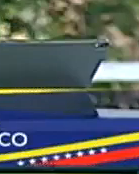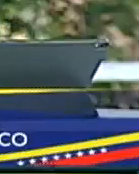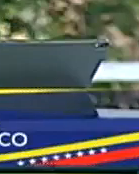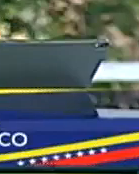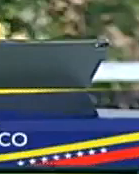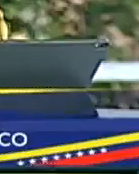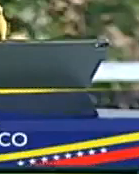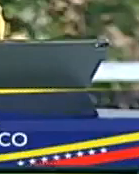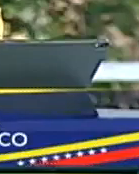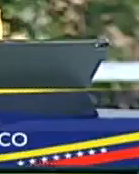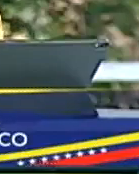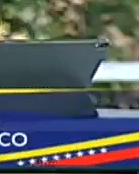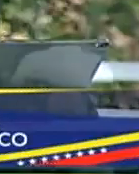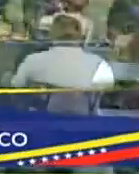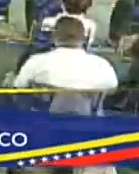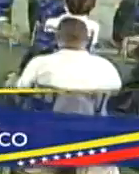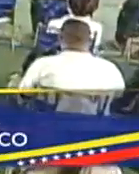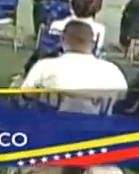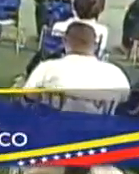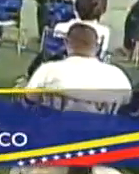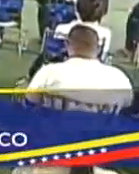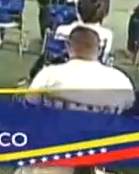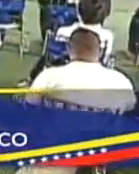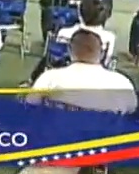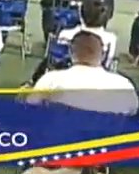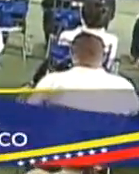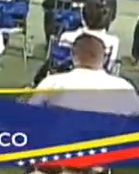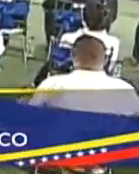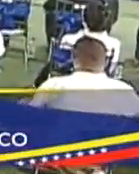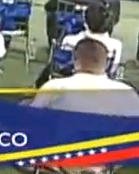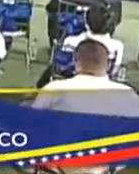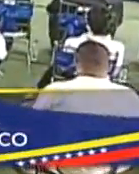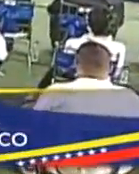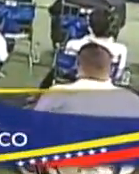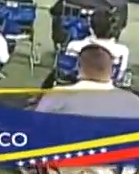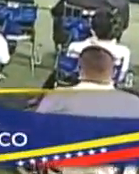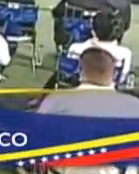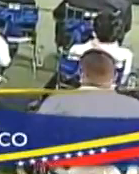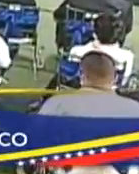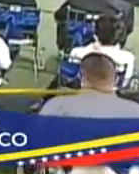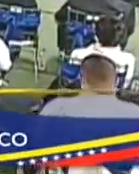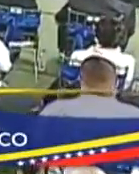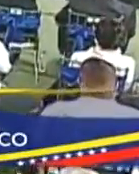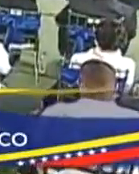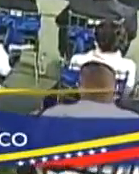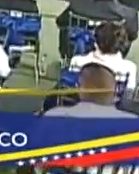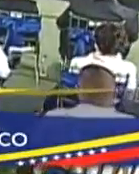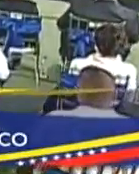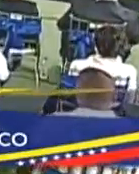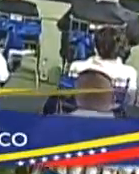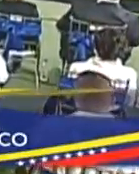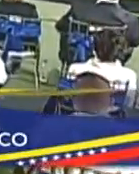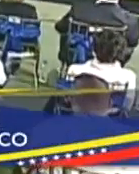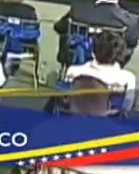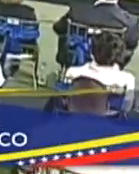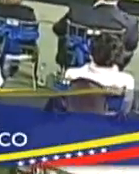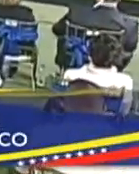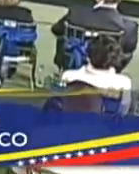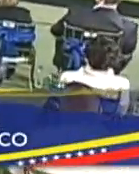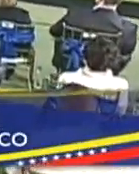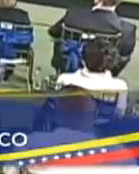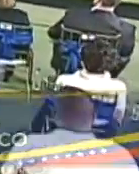quiere decir que tenemos que prepararnos, para mantener la producción agrícola, en la inmensa llanura venezolana,